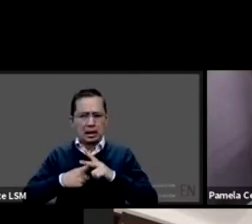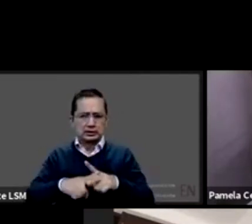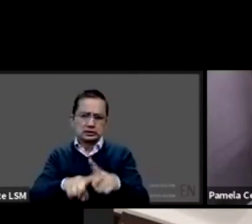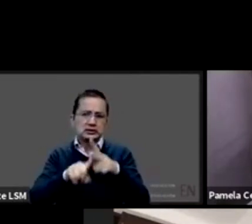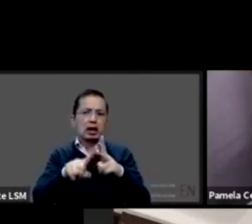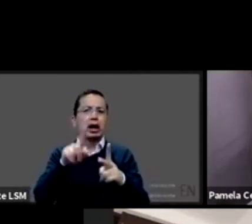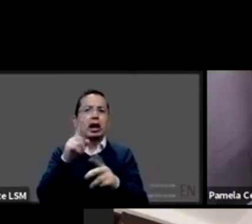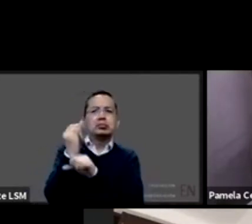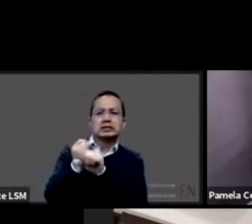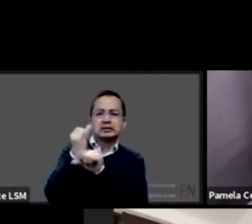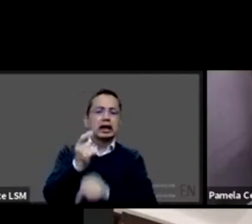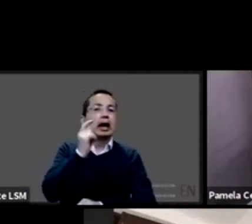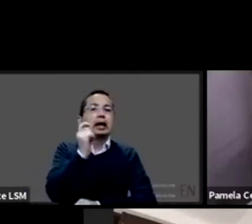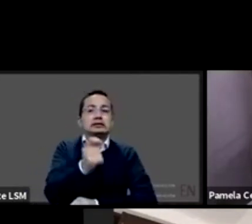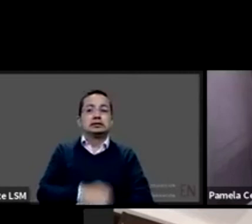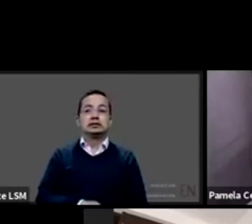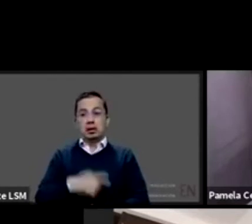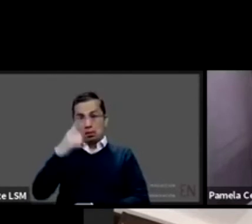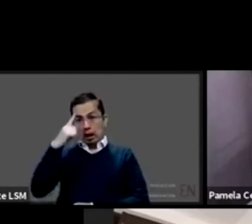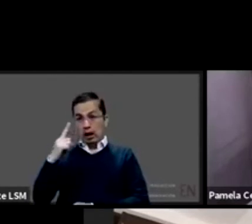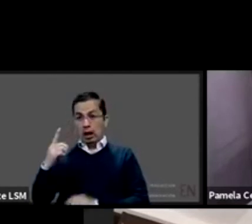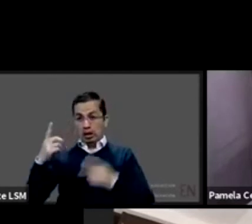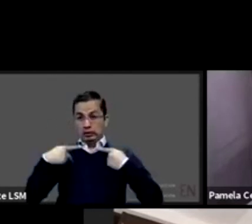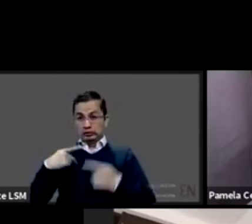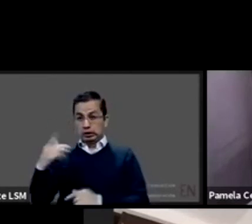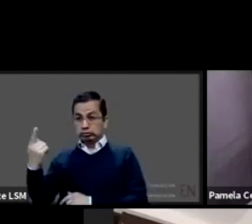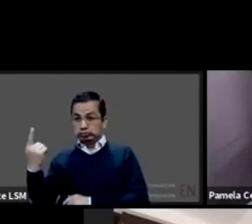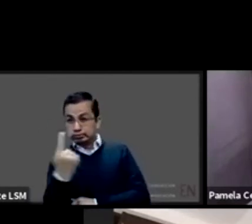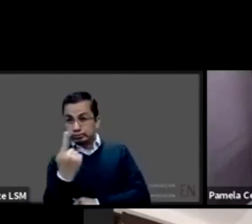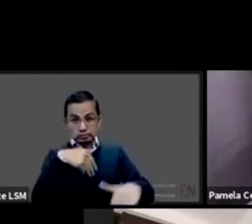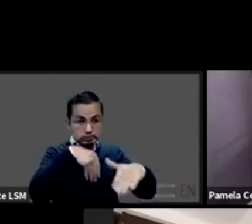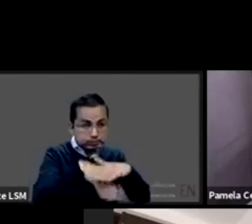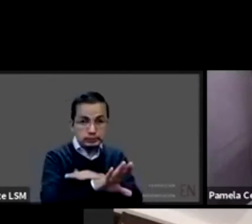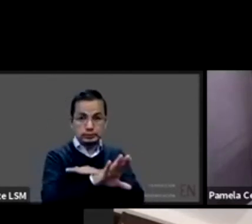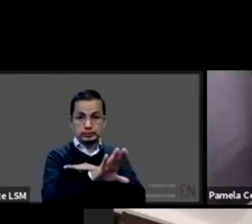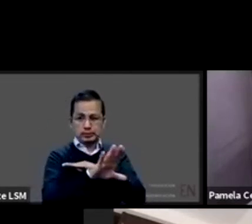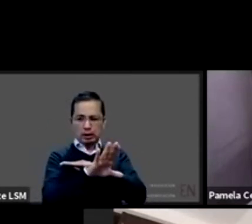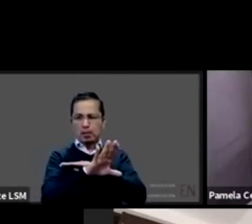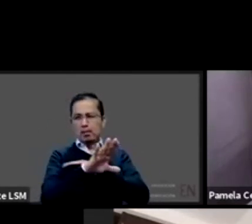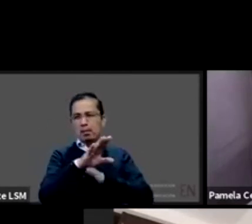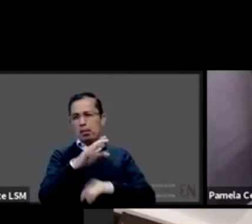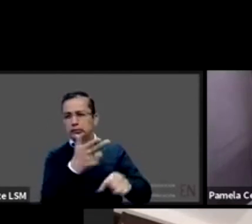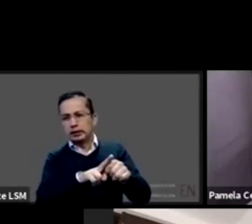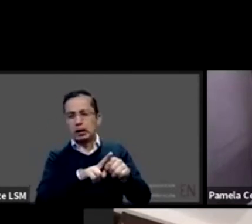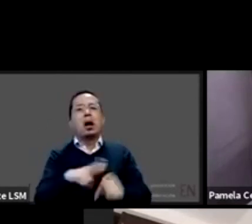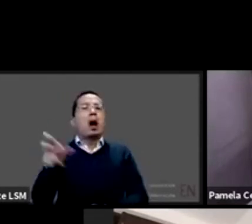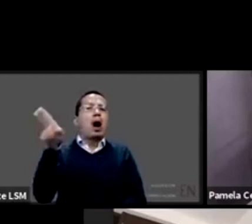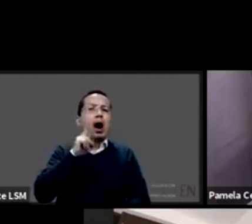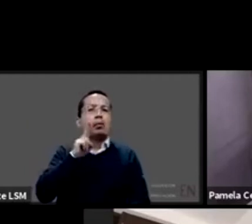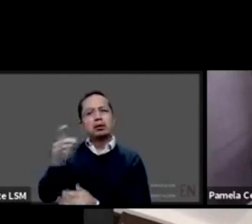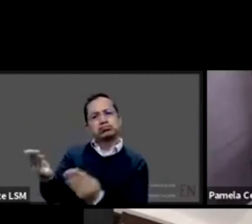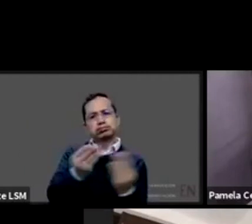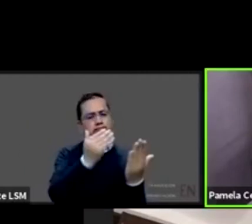una de las variables obligatorias a llenar para que no haya olvidos, que no haya datos